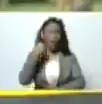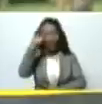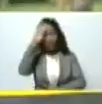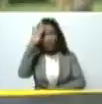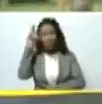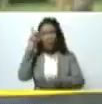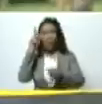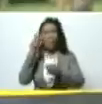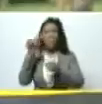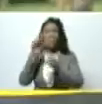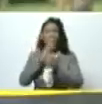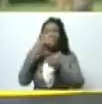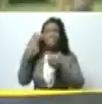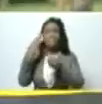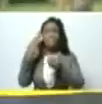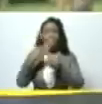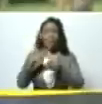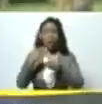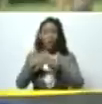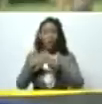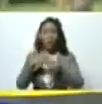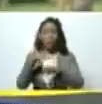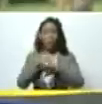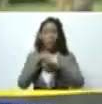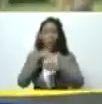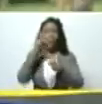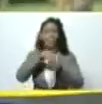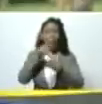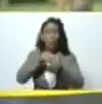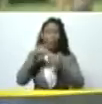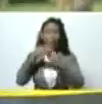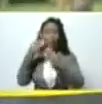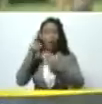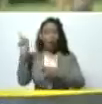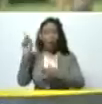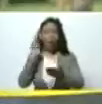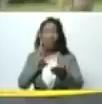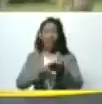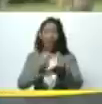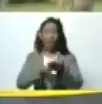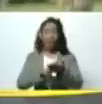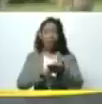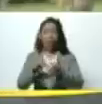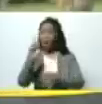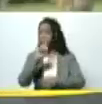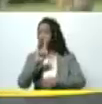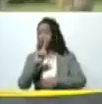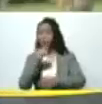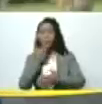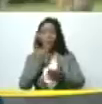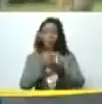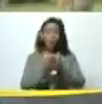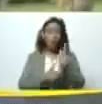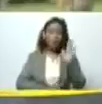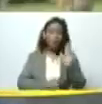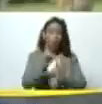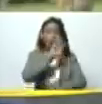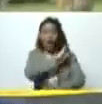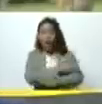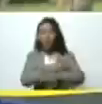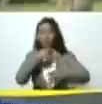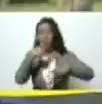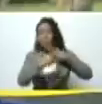petrodólares de rentismo petrolero es la verdad que no permitió desarrollar las fuerzas